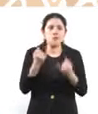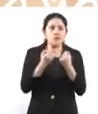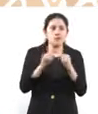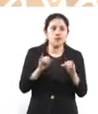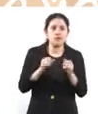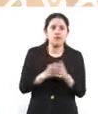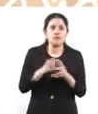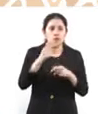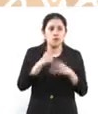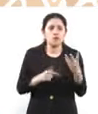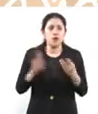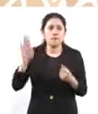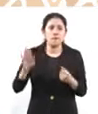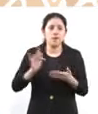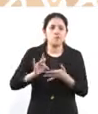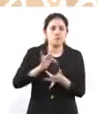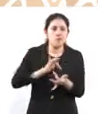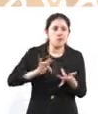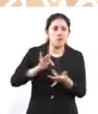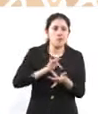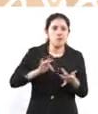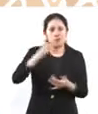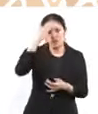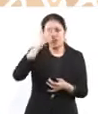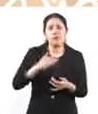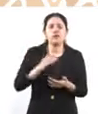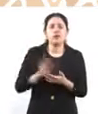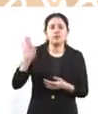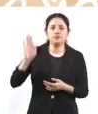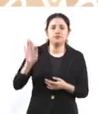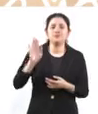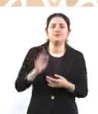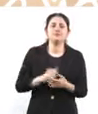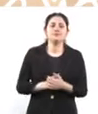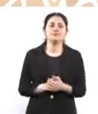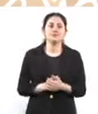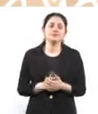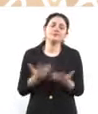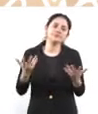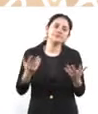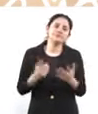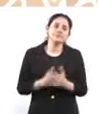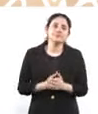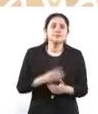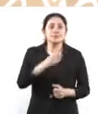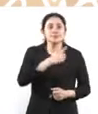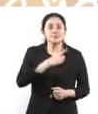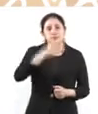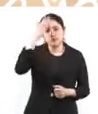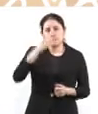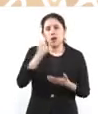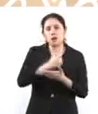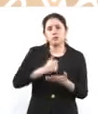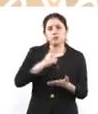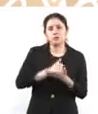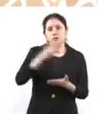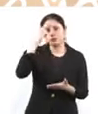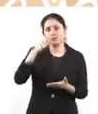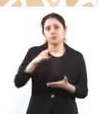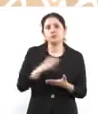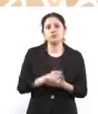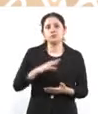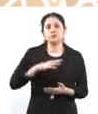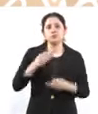red social la cartelera de la Ciudad de México y es, una vez más, pues, la ciudad que lo tiene todo y también una